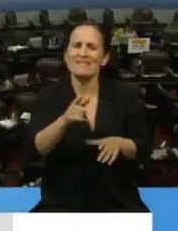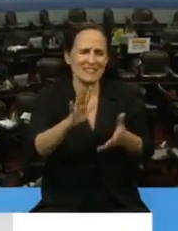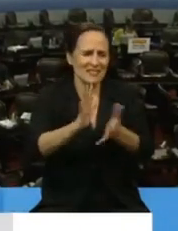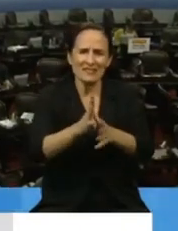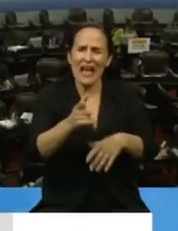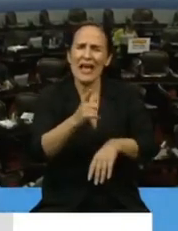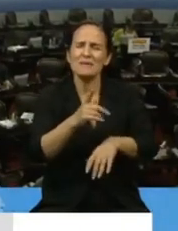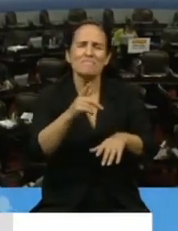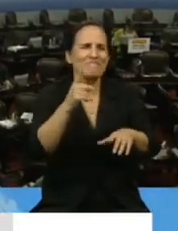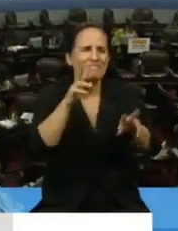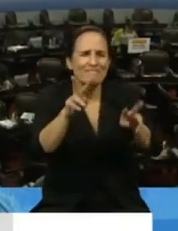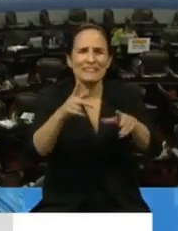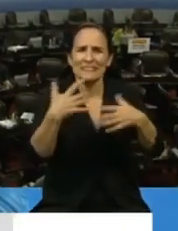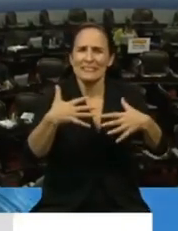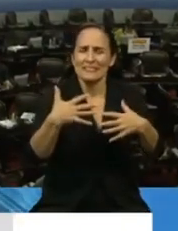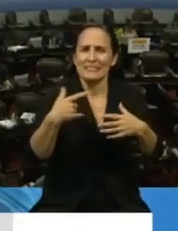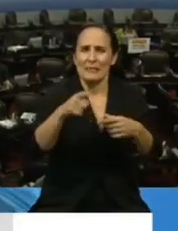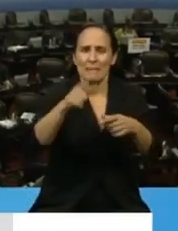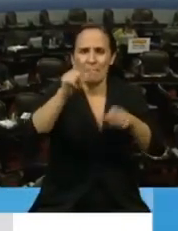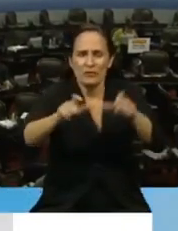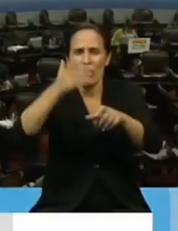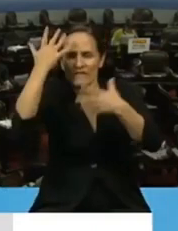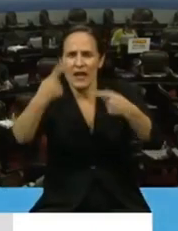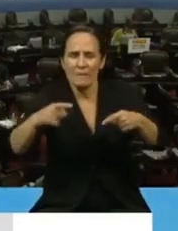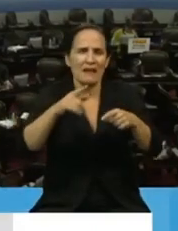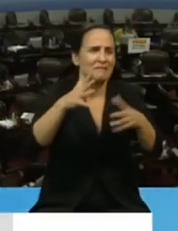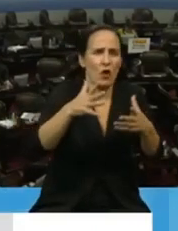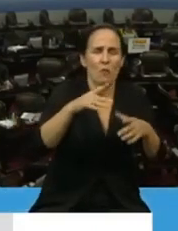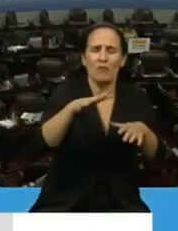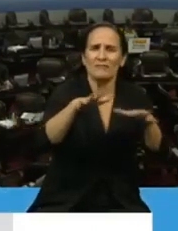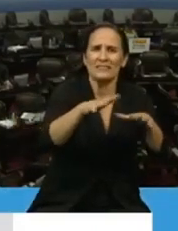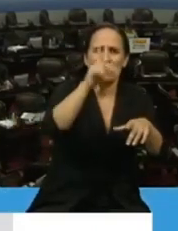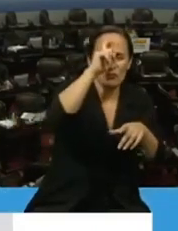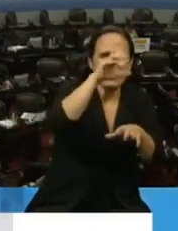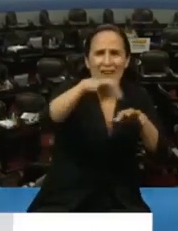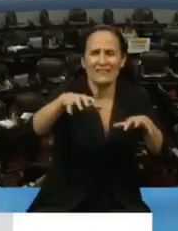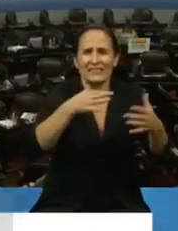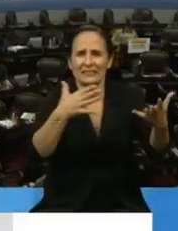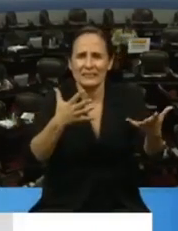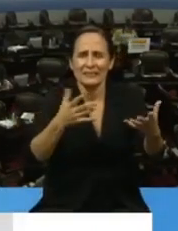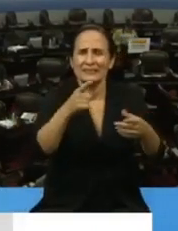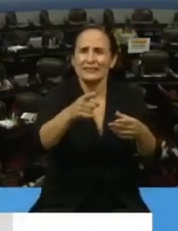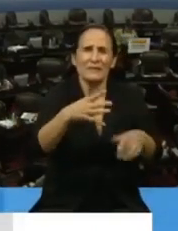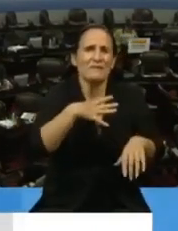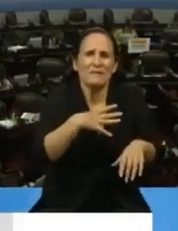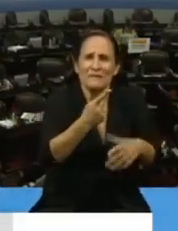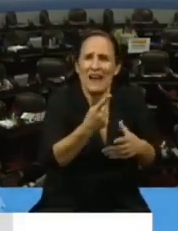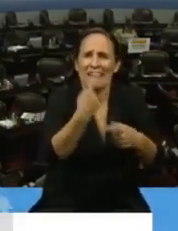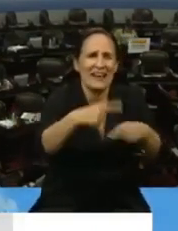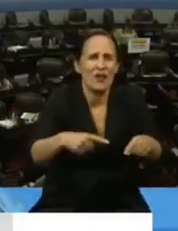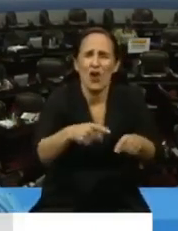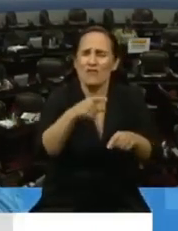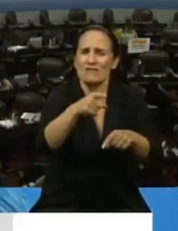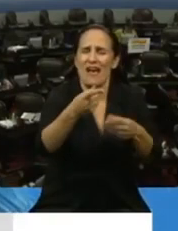ha desnudado la realidad de muchas provincias como la mía, la provincia de La Rioja. Un sistema de salud totalmente precario, obsoleto,